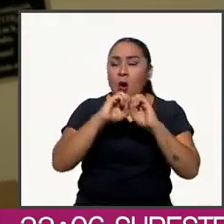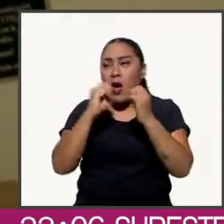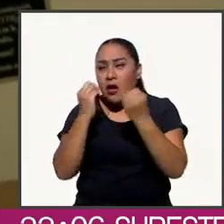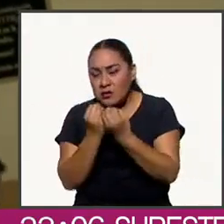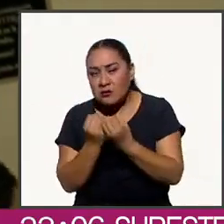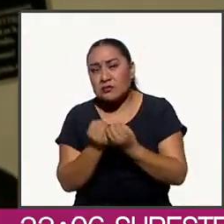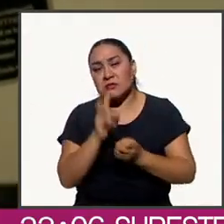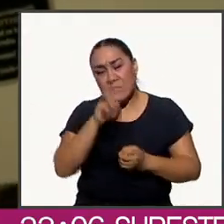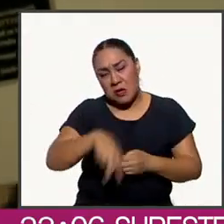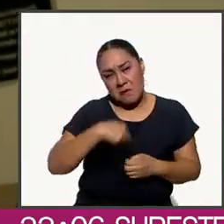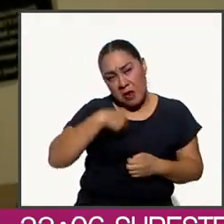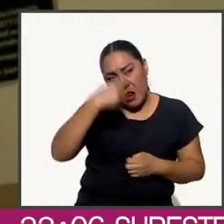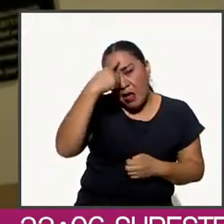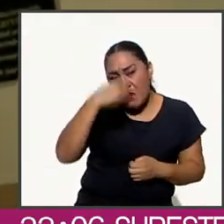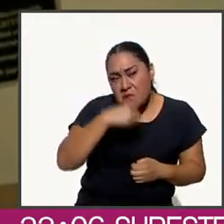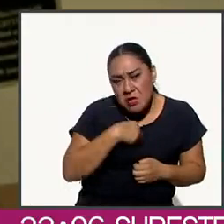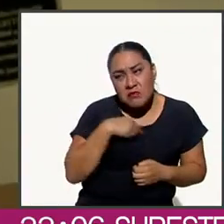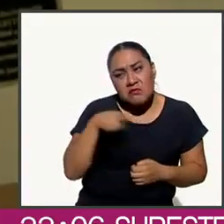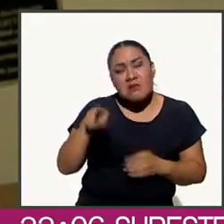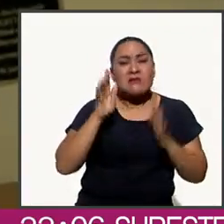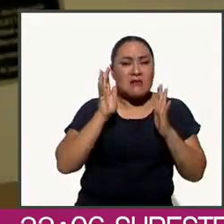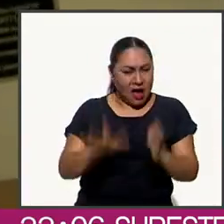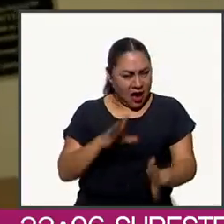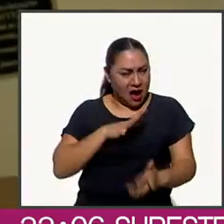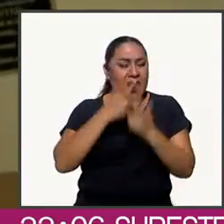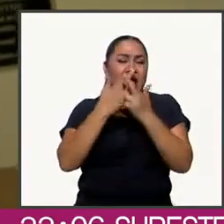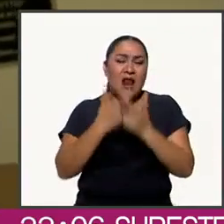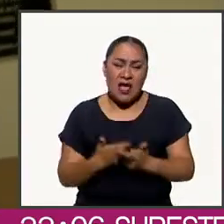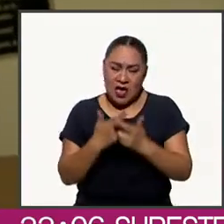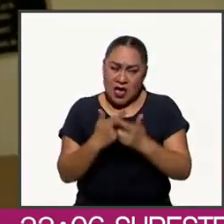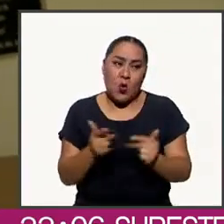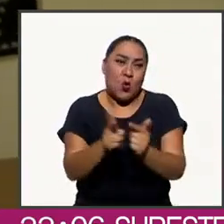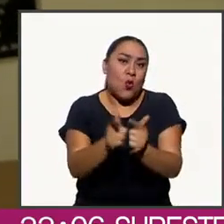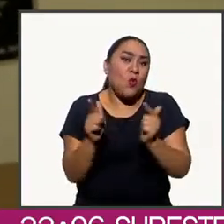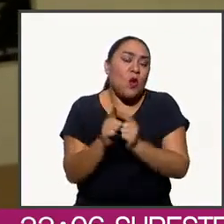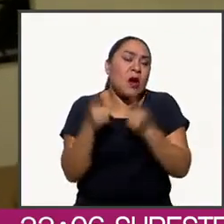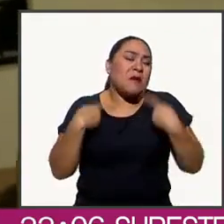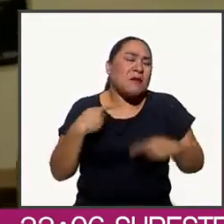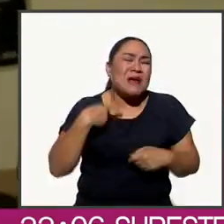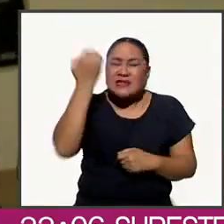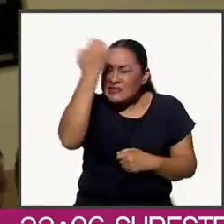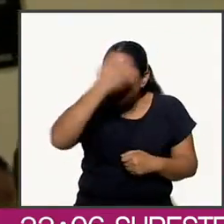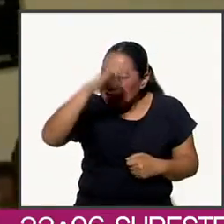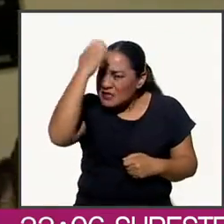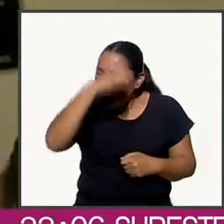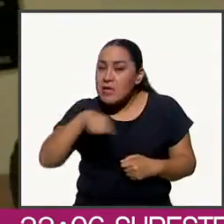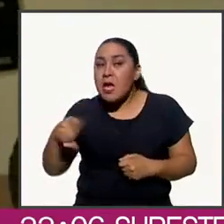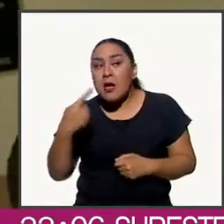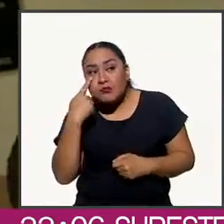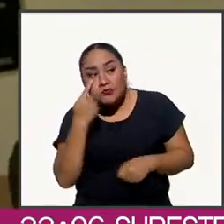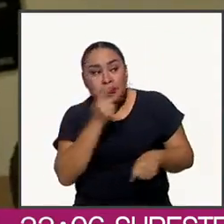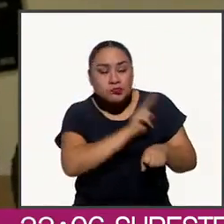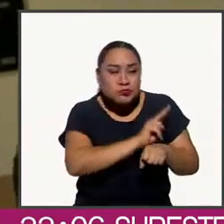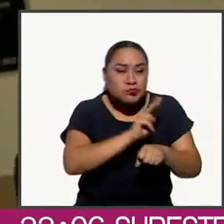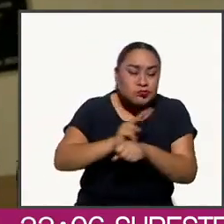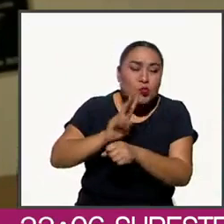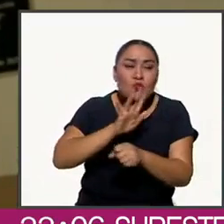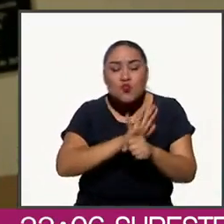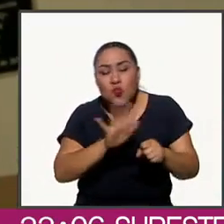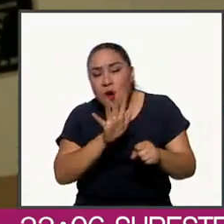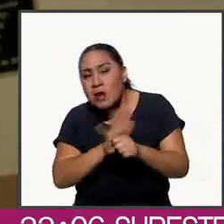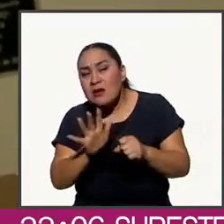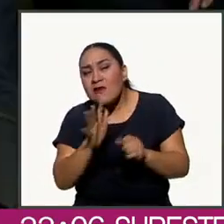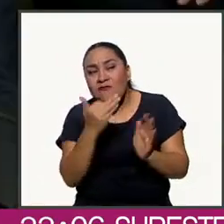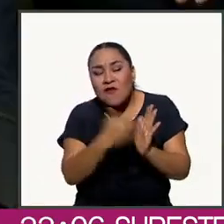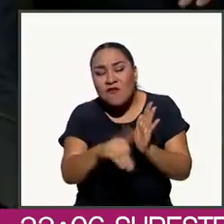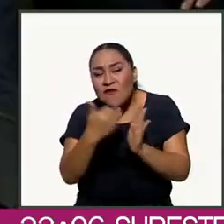Para mí basta y sobra que haya ese consenso. Un grupo de expertos que van a ir resolviendo los temas que